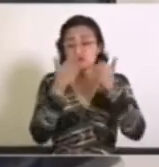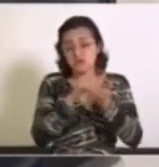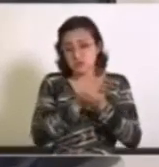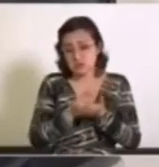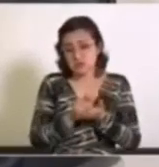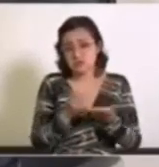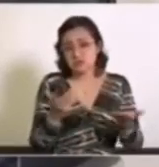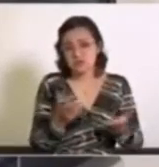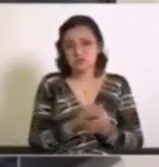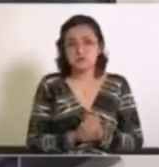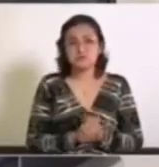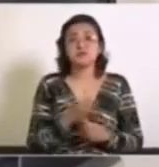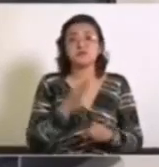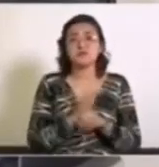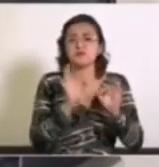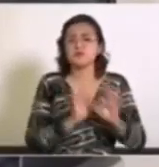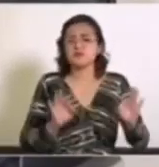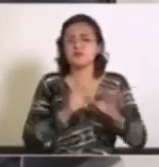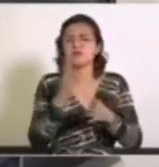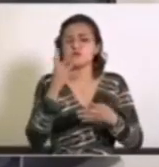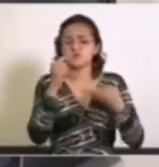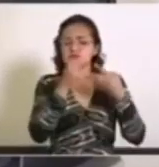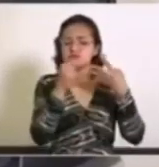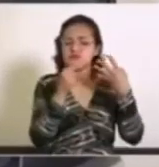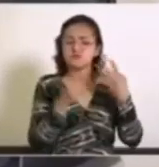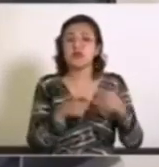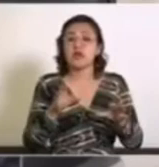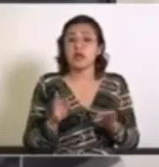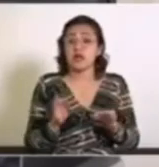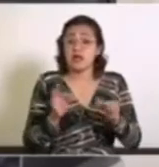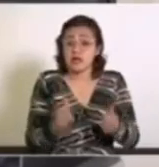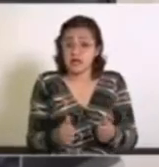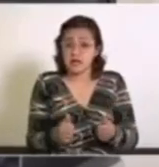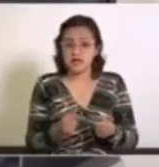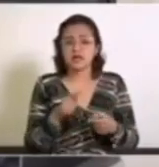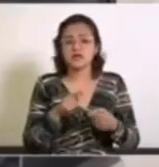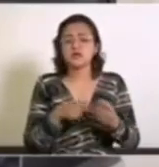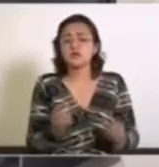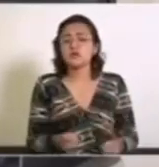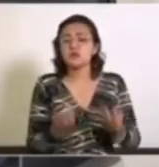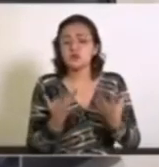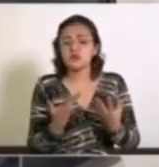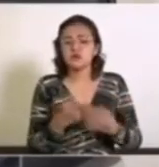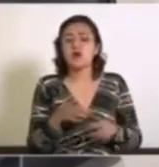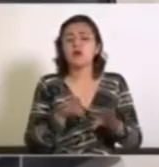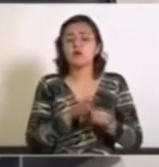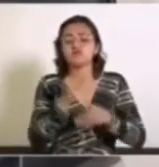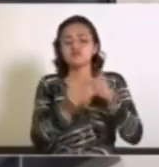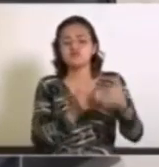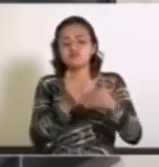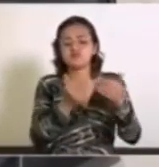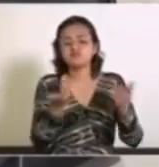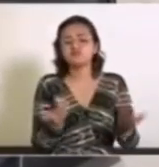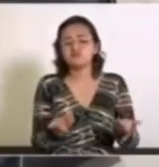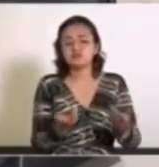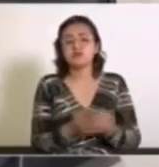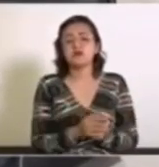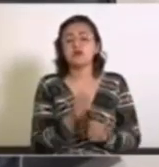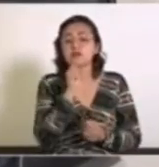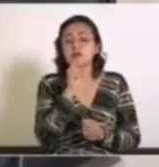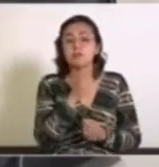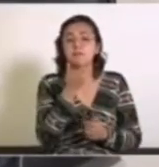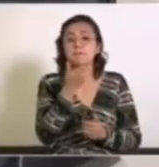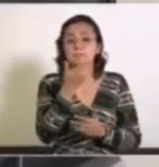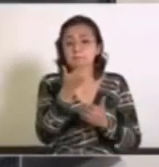cuatro aspectos fundamentales, la calidad, la cantidad, el procedimiento de contratación, el